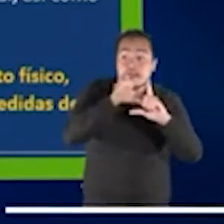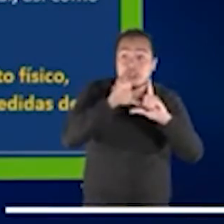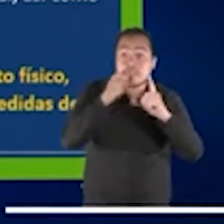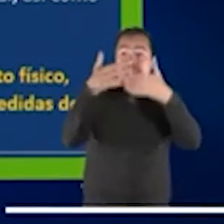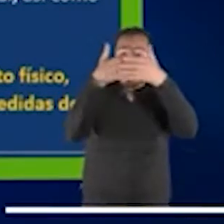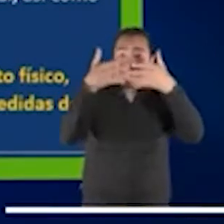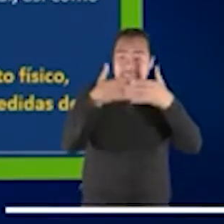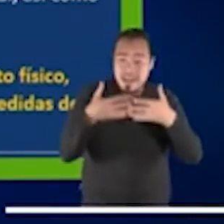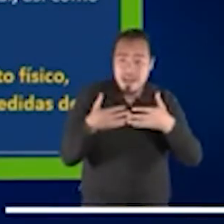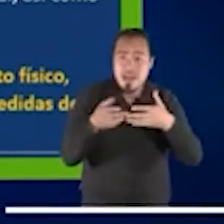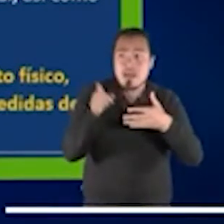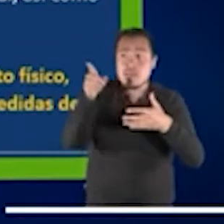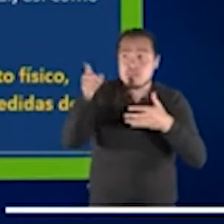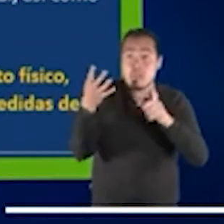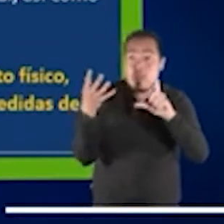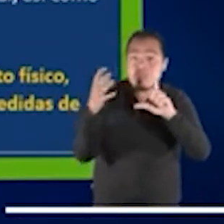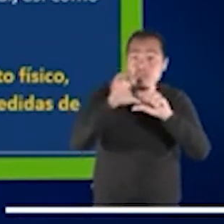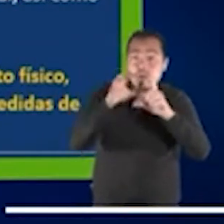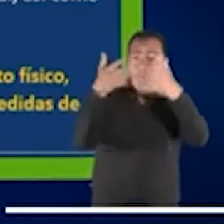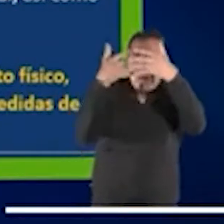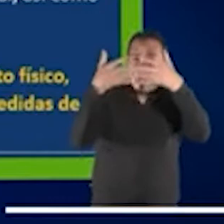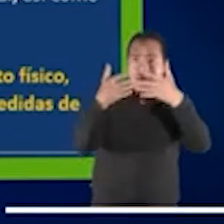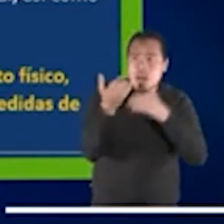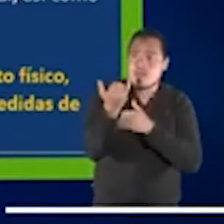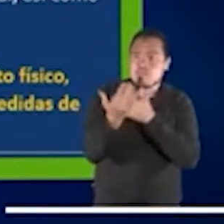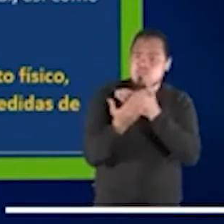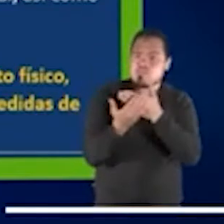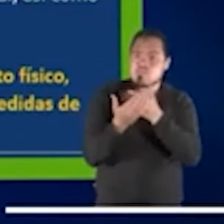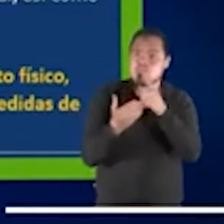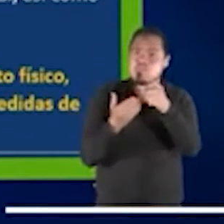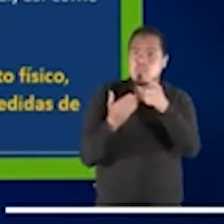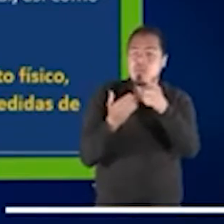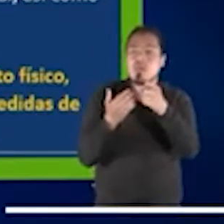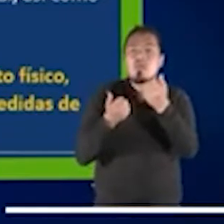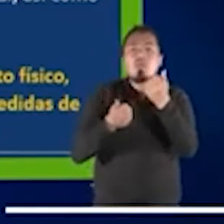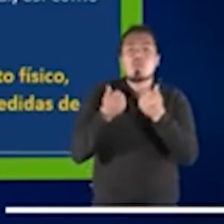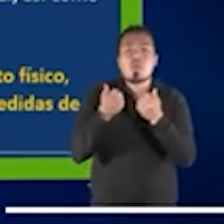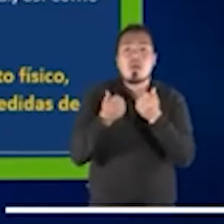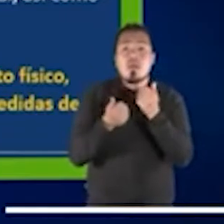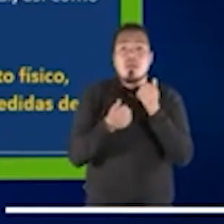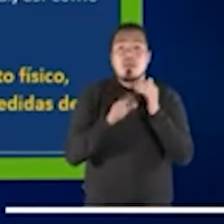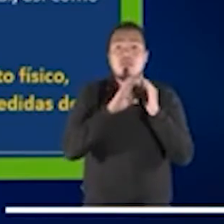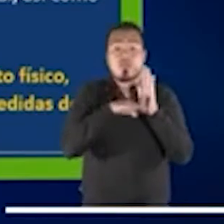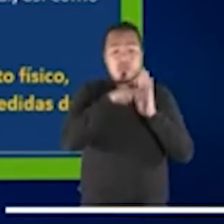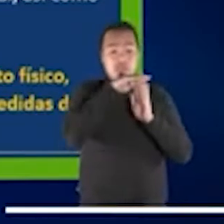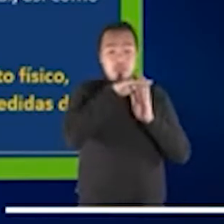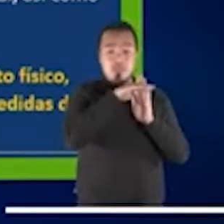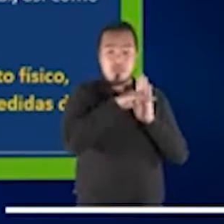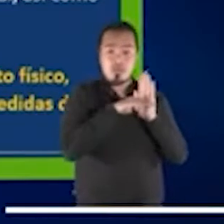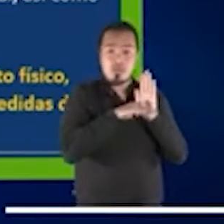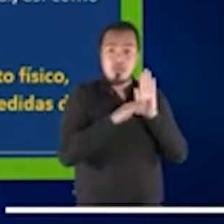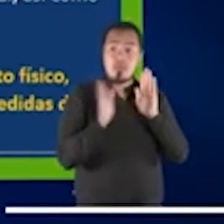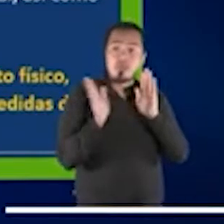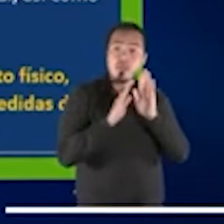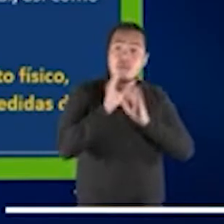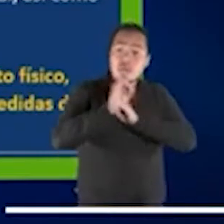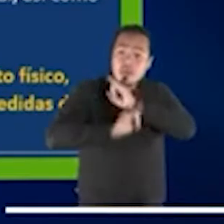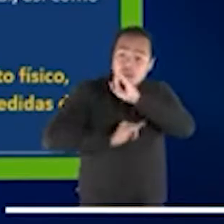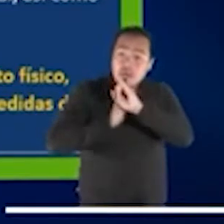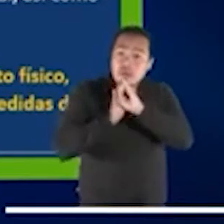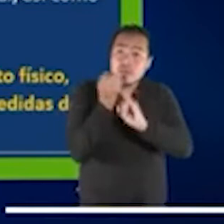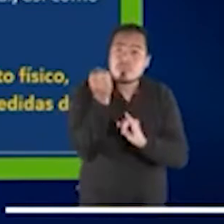documentos, a nivel de estándares internacionales, hay un número